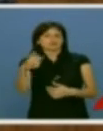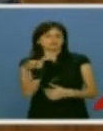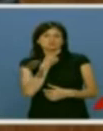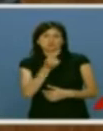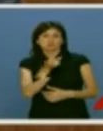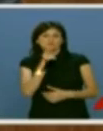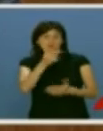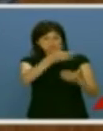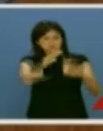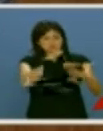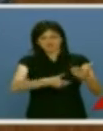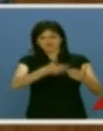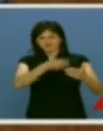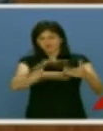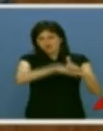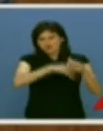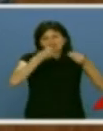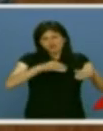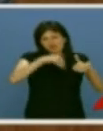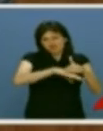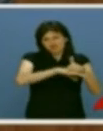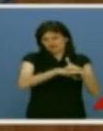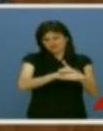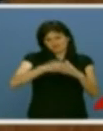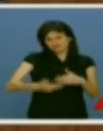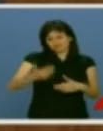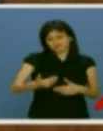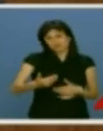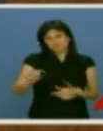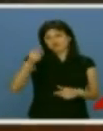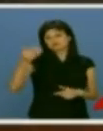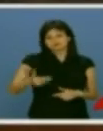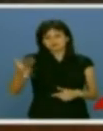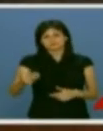pero la hemeroteca es contundente. La hemeroteca es contundente. Más importante aún,